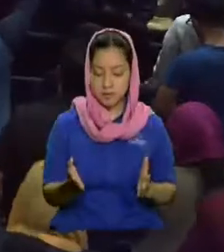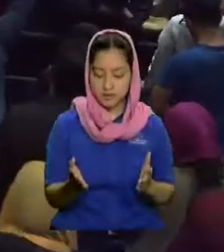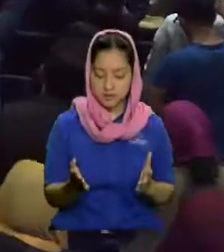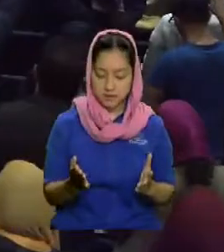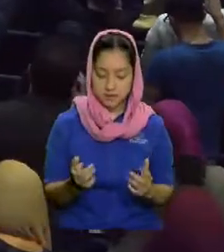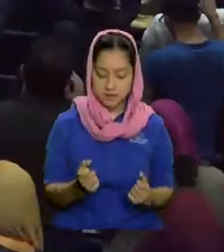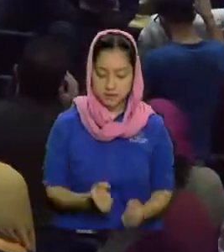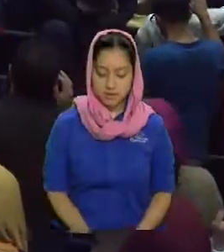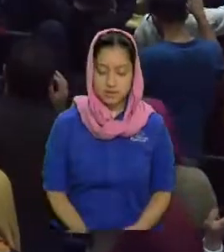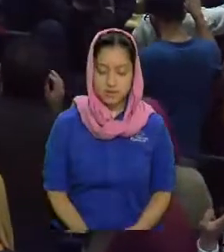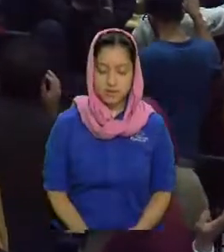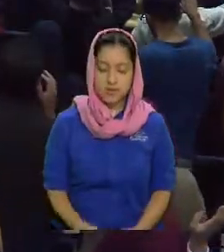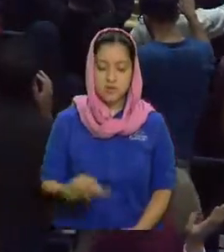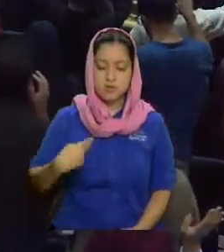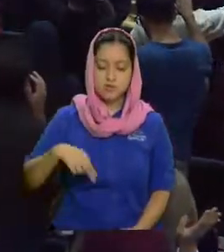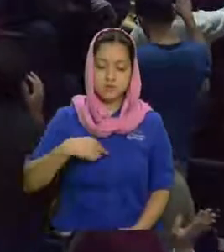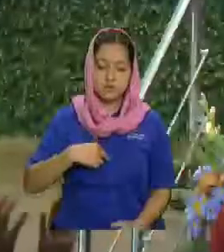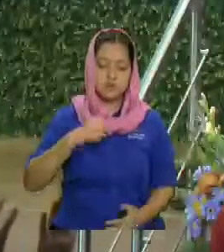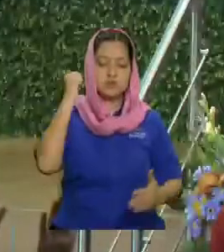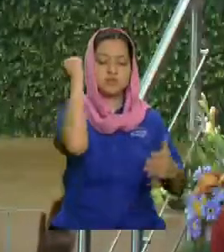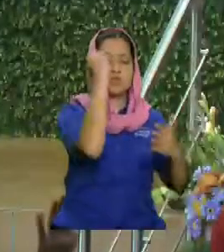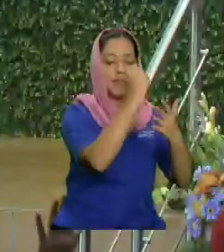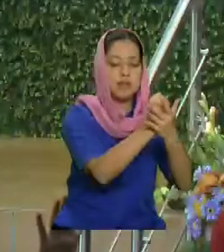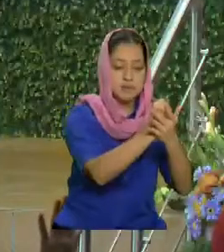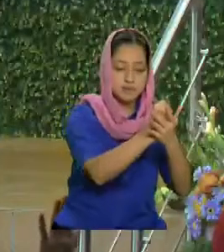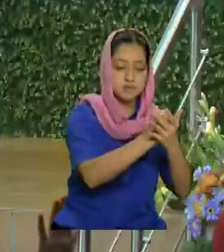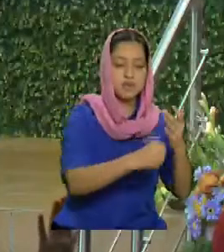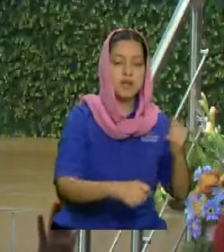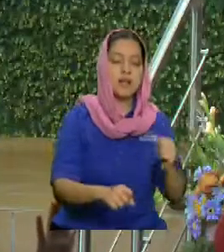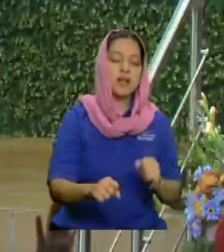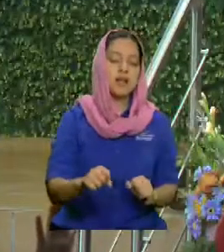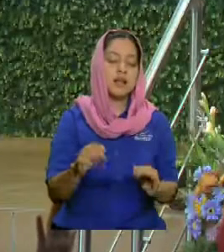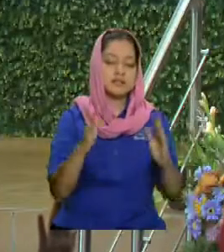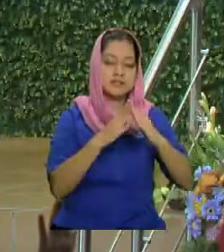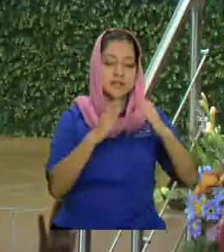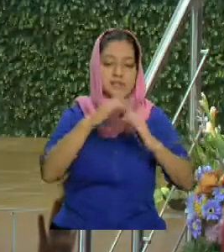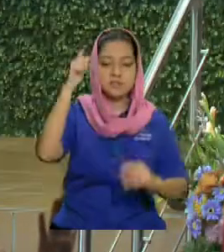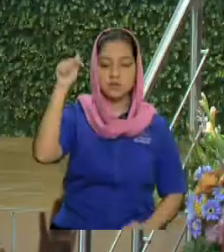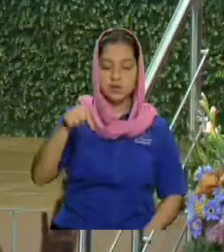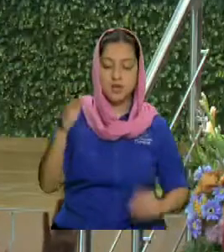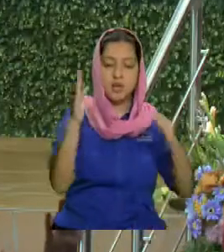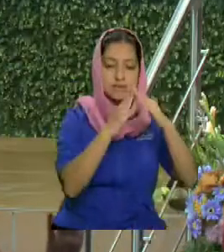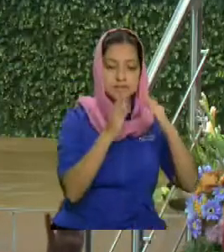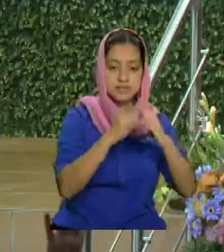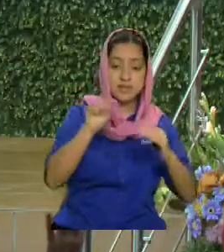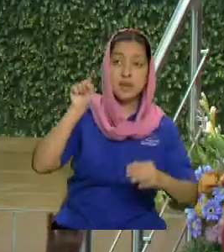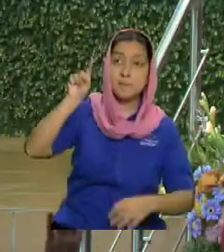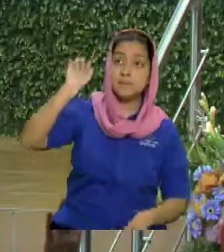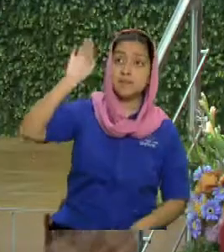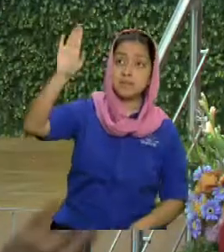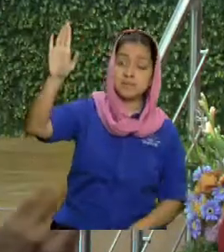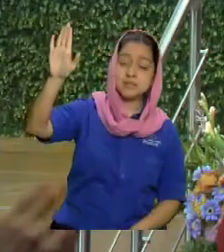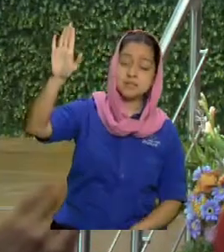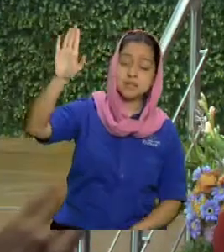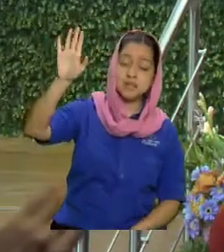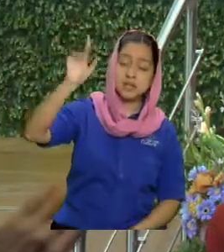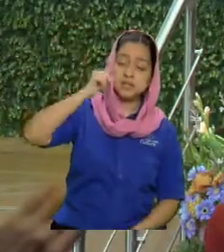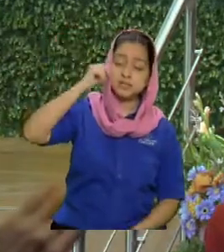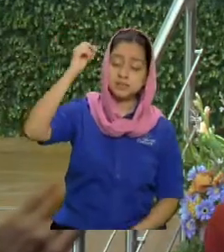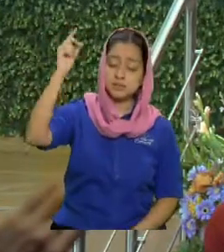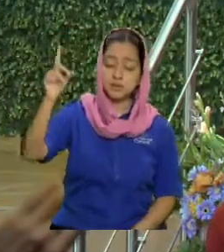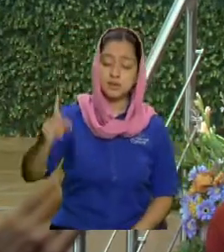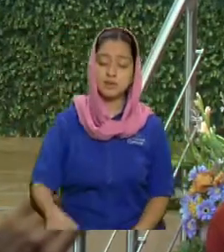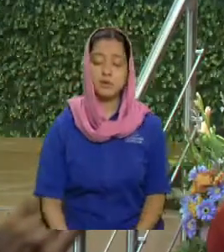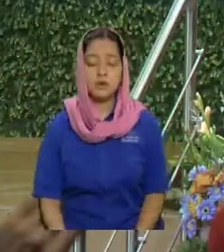señal señalamos las casas hoy casas que pertenecen al Señor las señalamos como lo hizo Josué